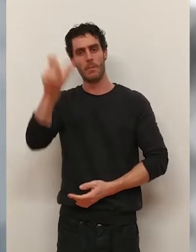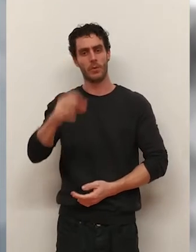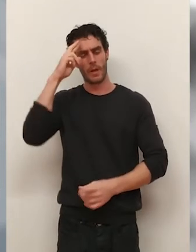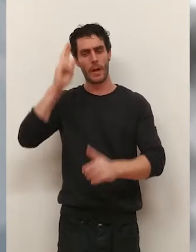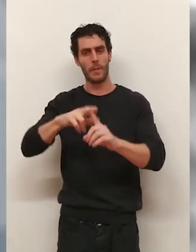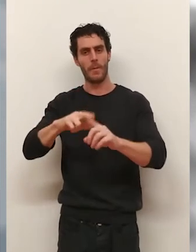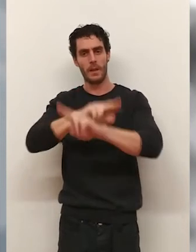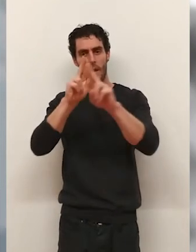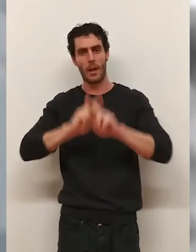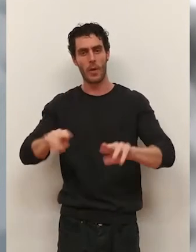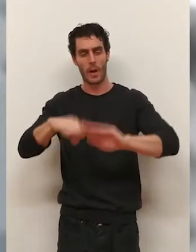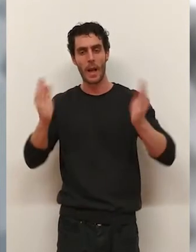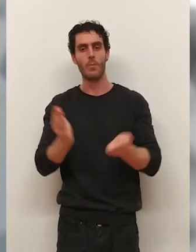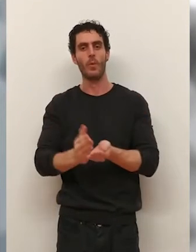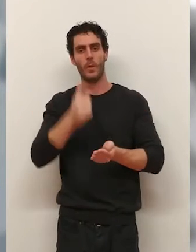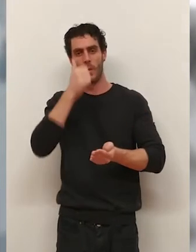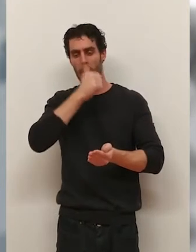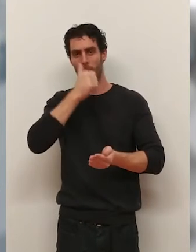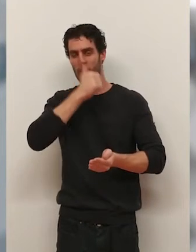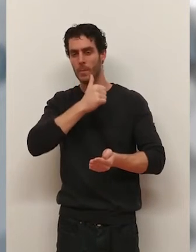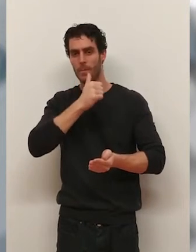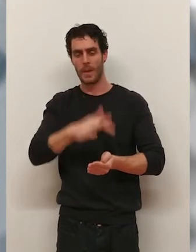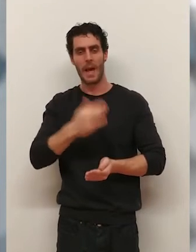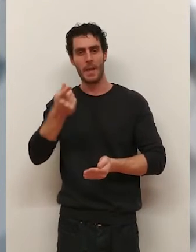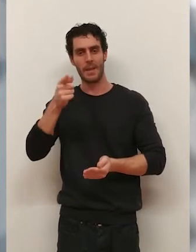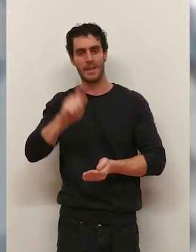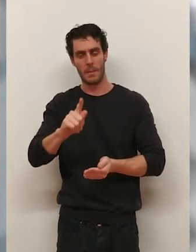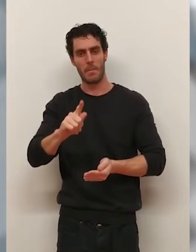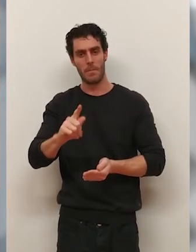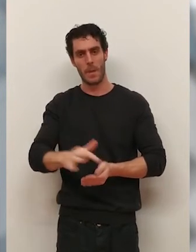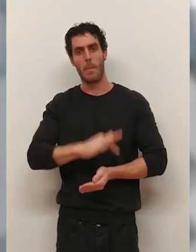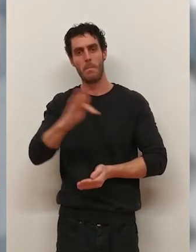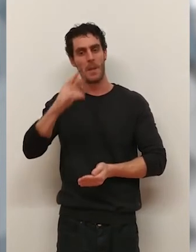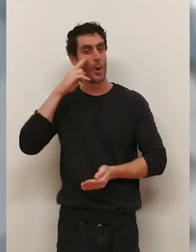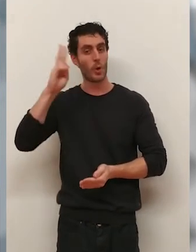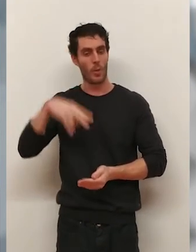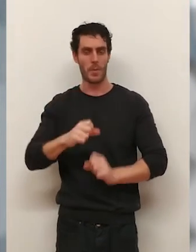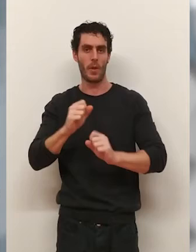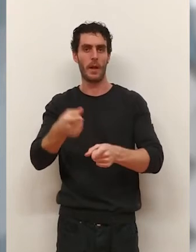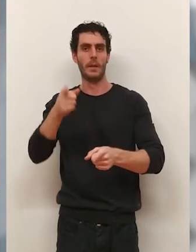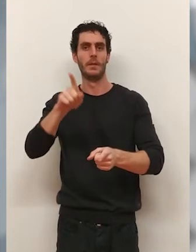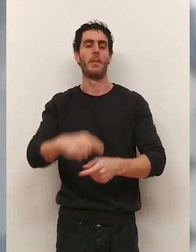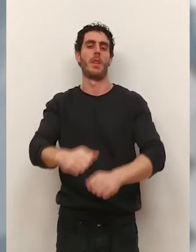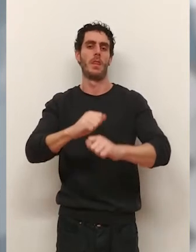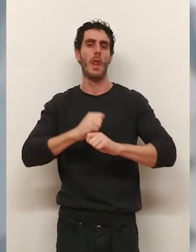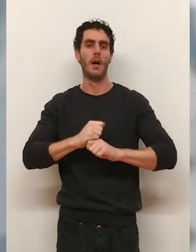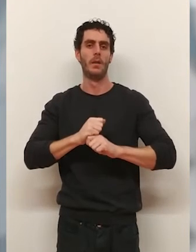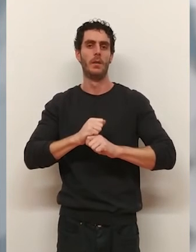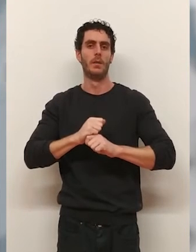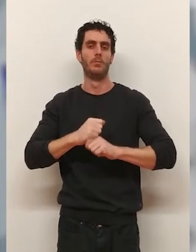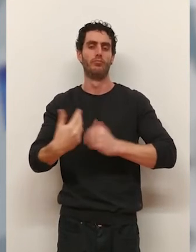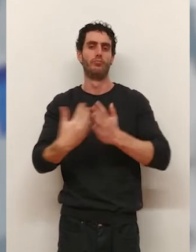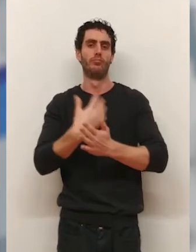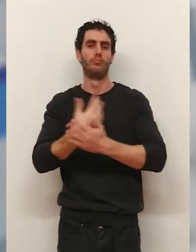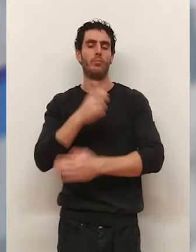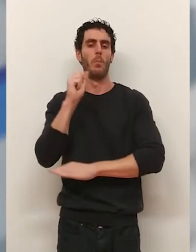referente internacional en el mundo enológico que además de recibir este reconocimiento nos ofrecerá una